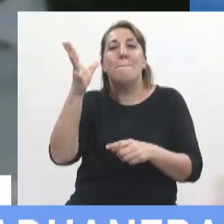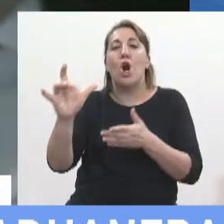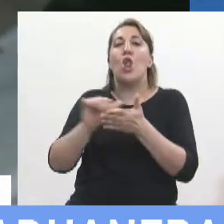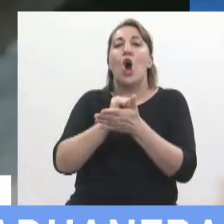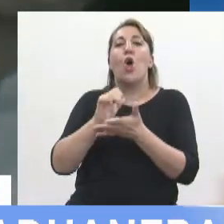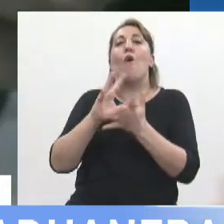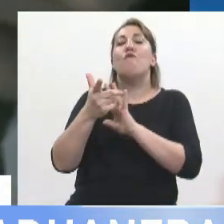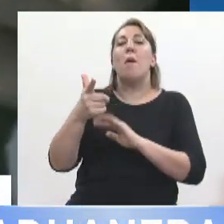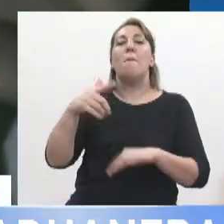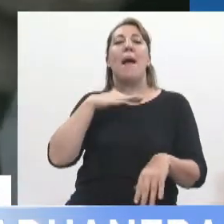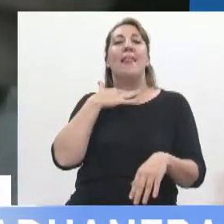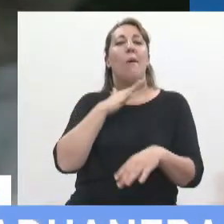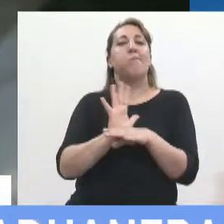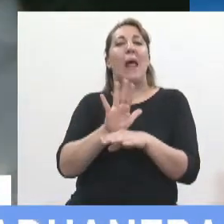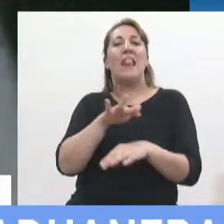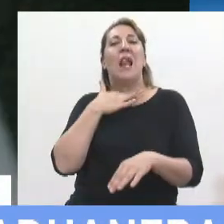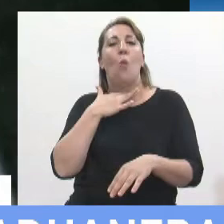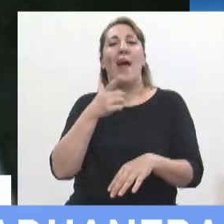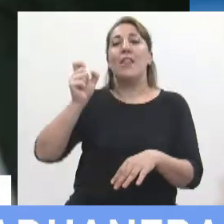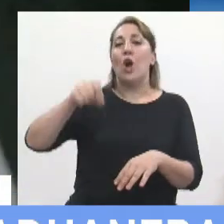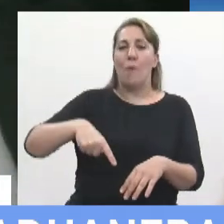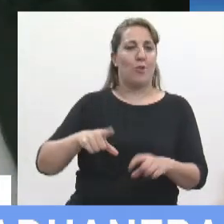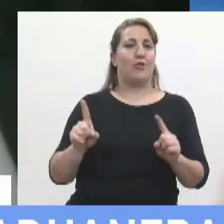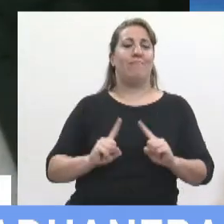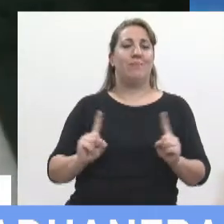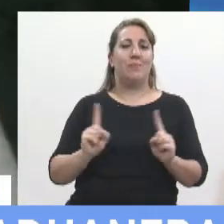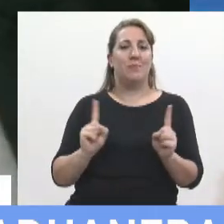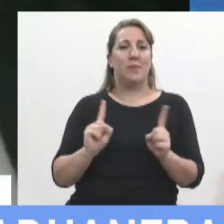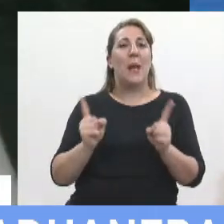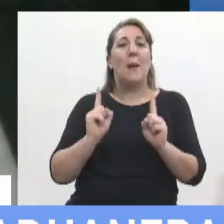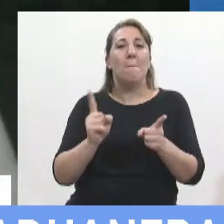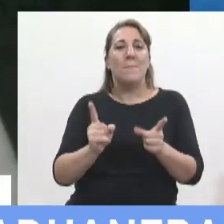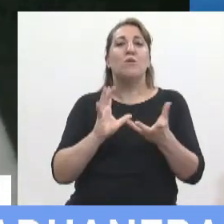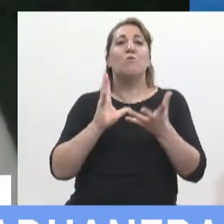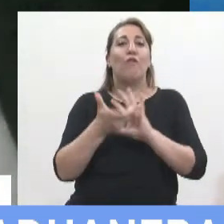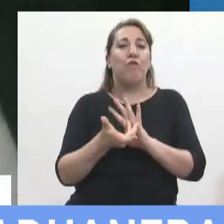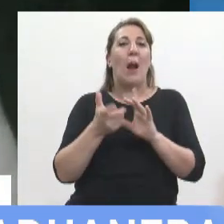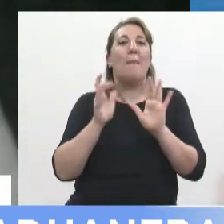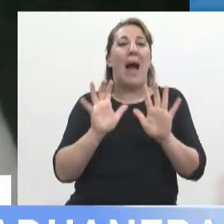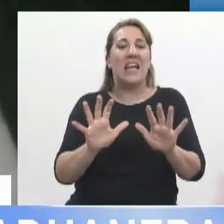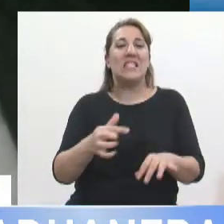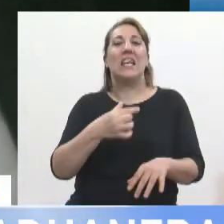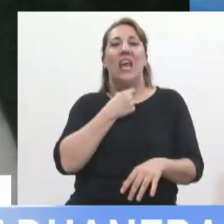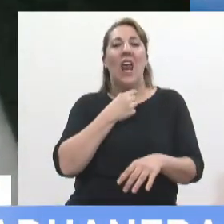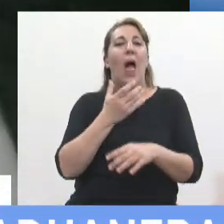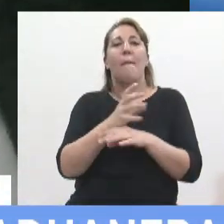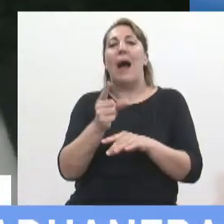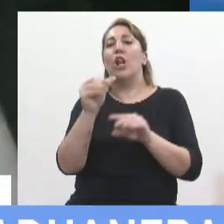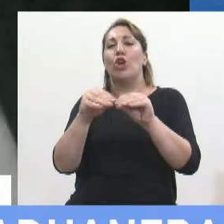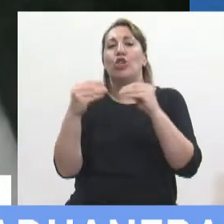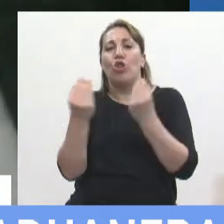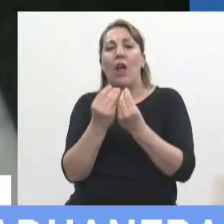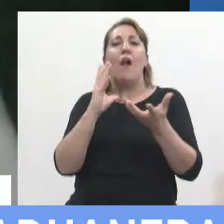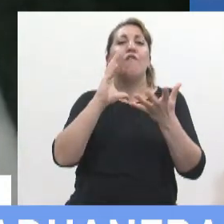comunes y eso es verdaderamente lo que se pretende ahora más allá de los montos de las